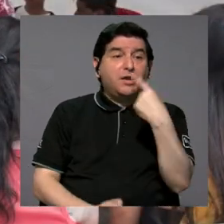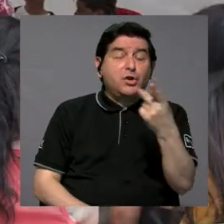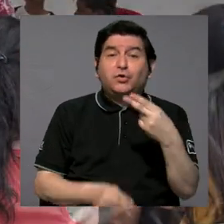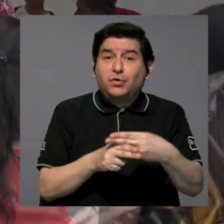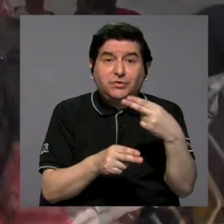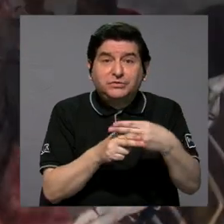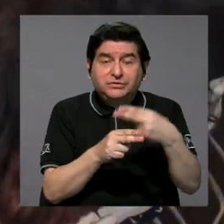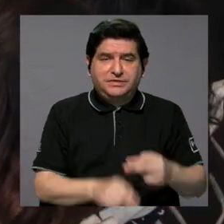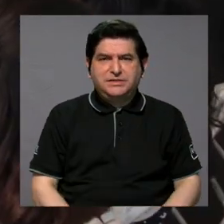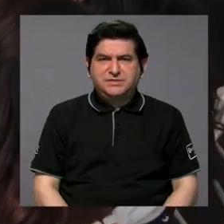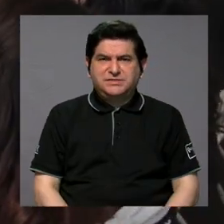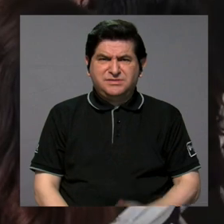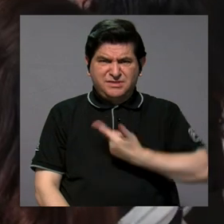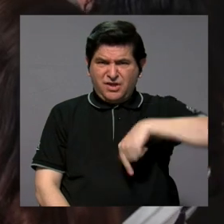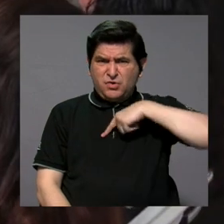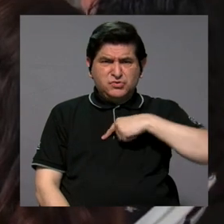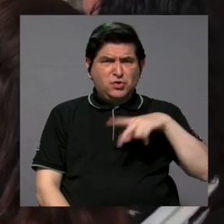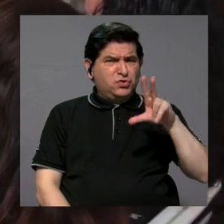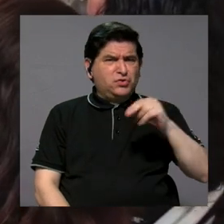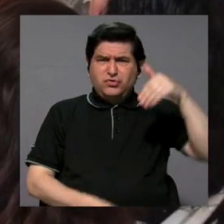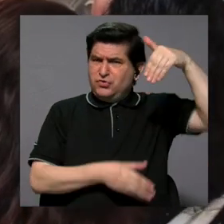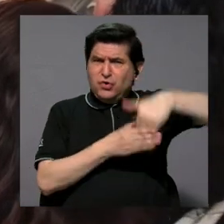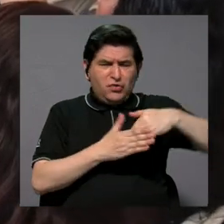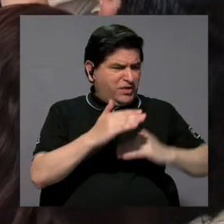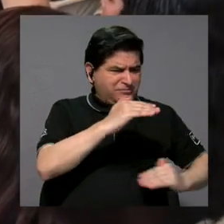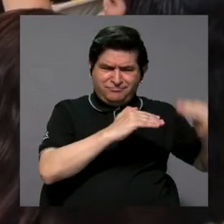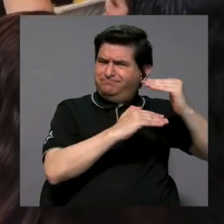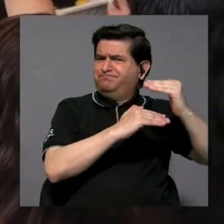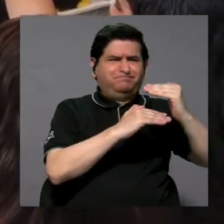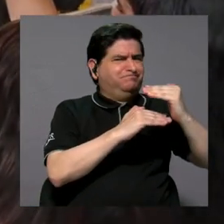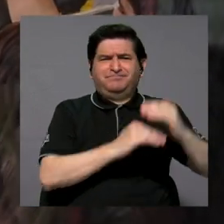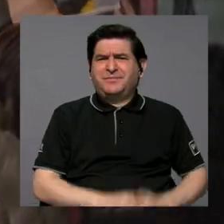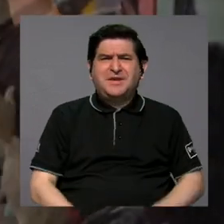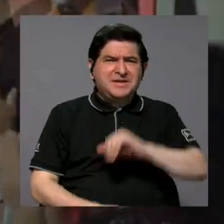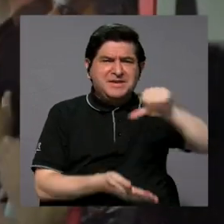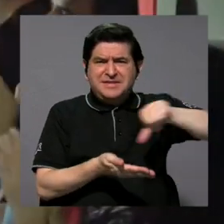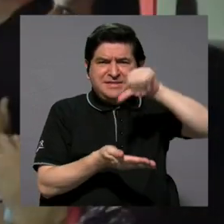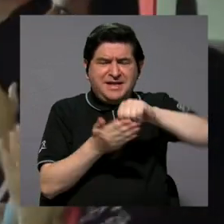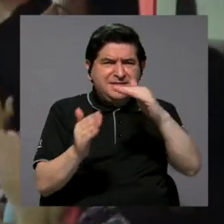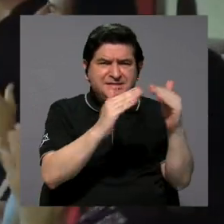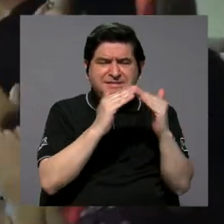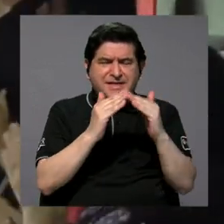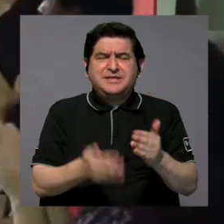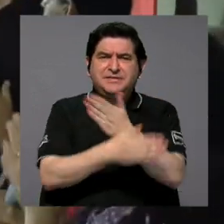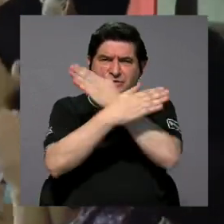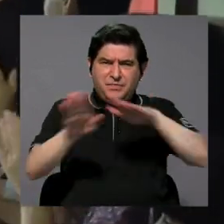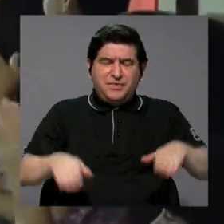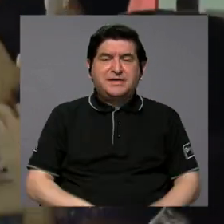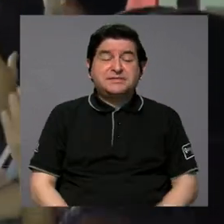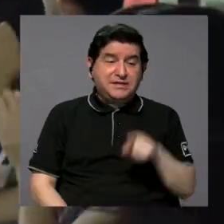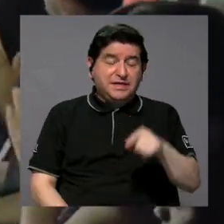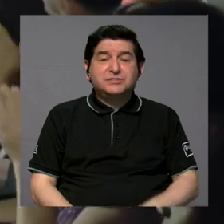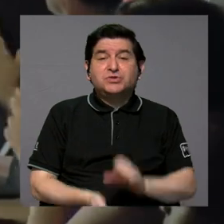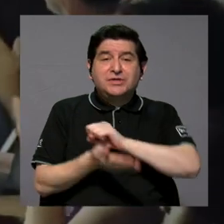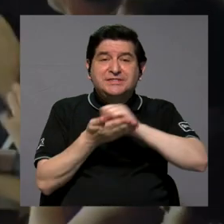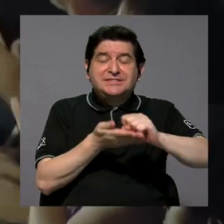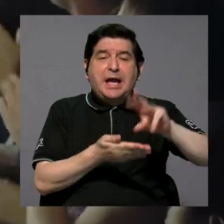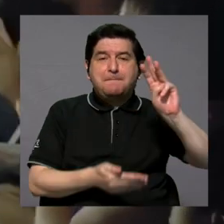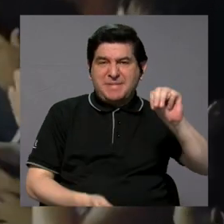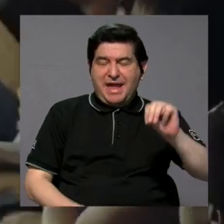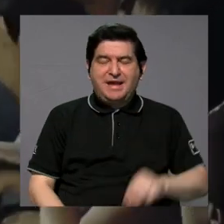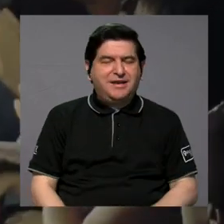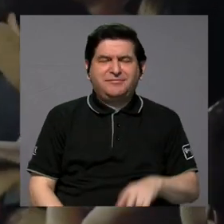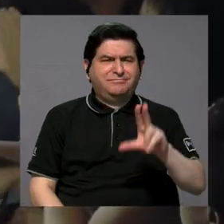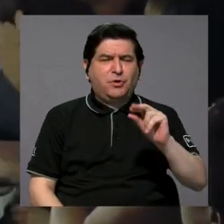su nombre, ¿verdad? No tenemos que estar posicionados dentro de las paredes del Centro Cívico por la Paz, que está ubicado en San Miguel de Capri, sino que